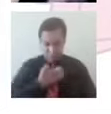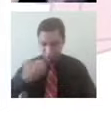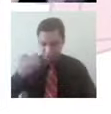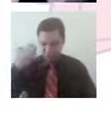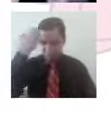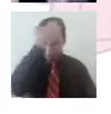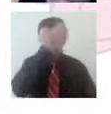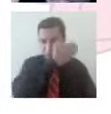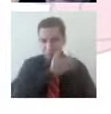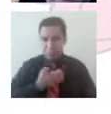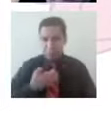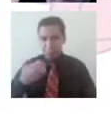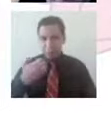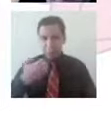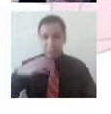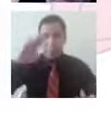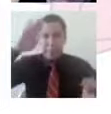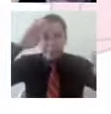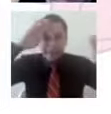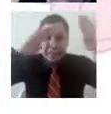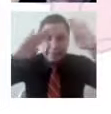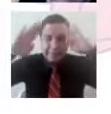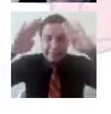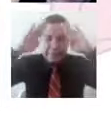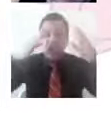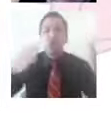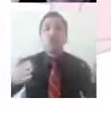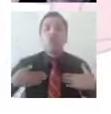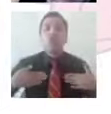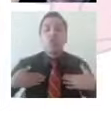que pusieron, pónganse a pensar. ¿Qué pasa?